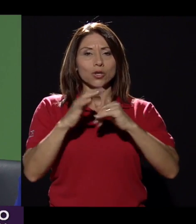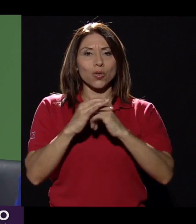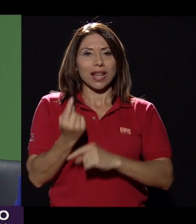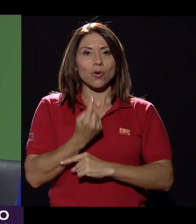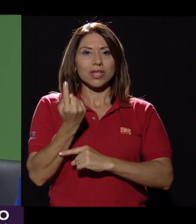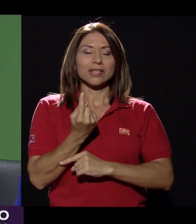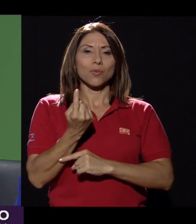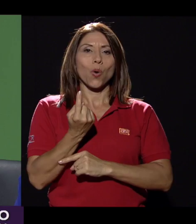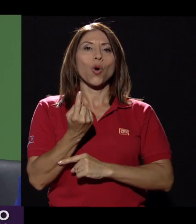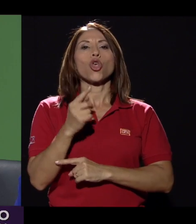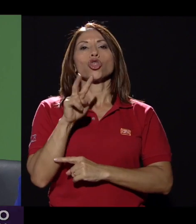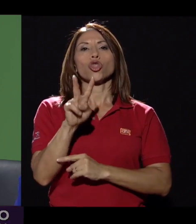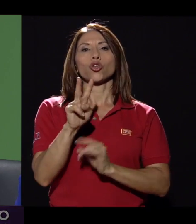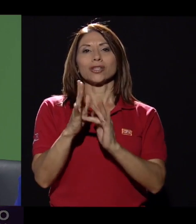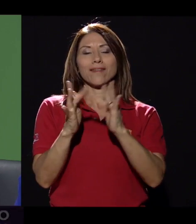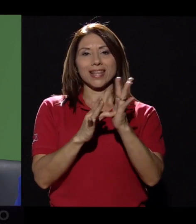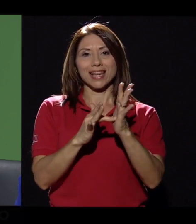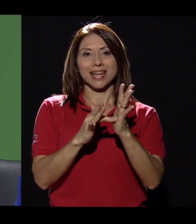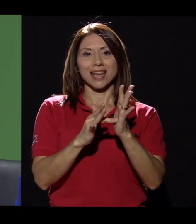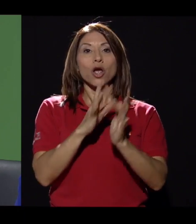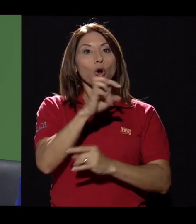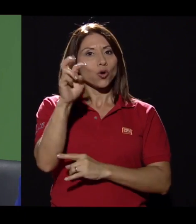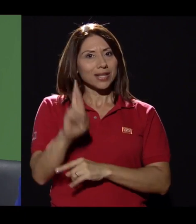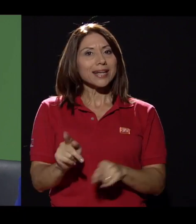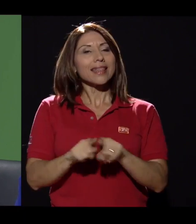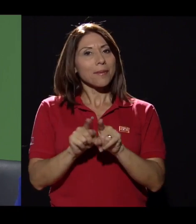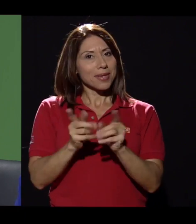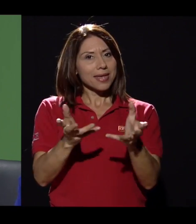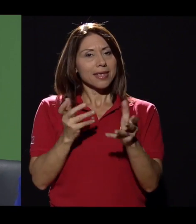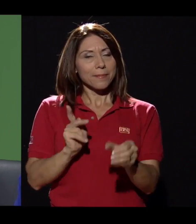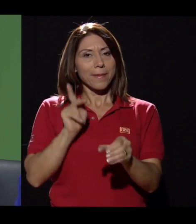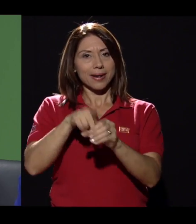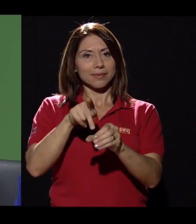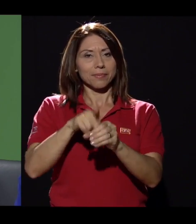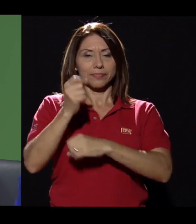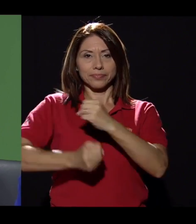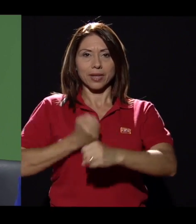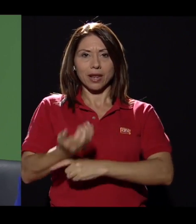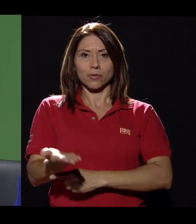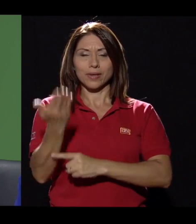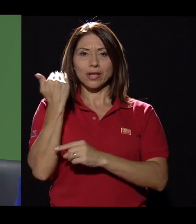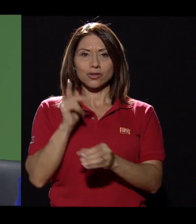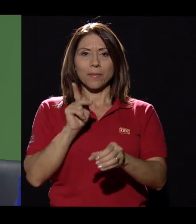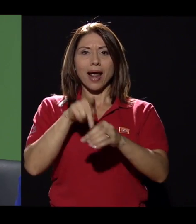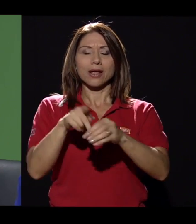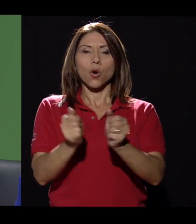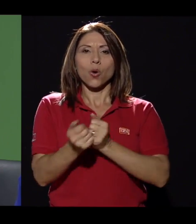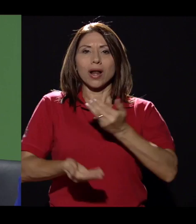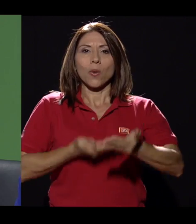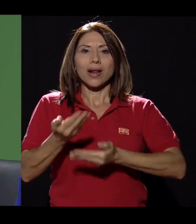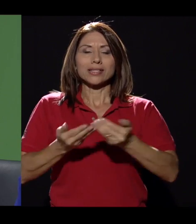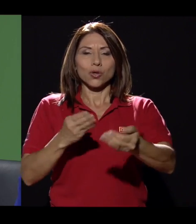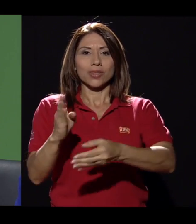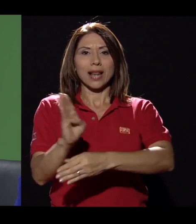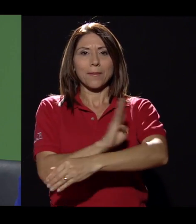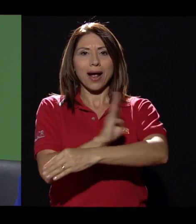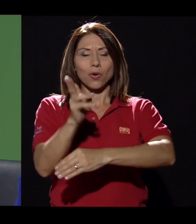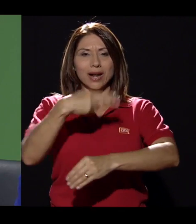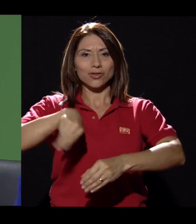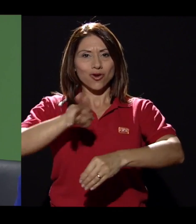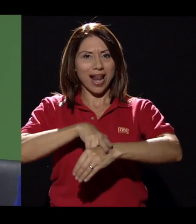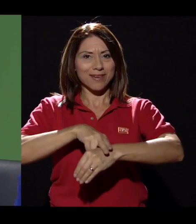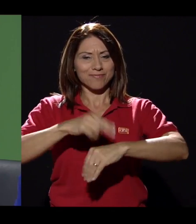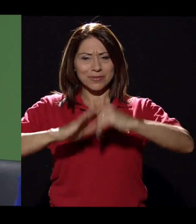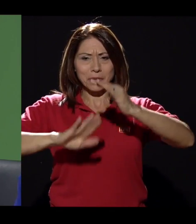Autismo, Costa Rica no quiere quedarse atrás, queremos participar, el año pasado se participó con la colaboración del Banco